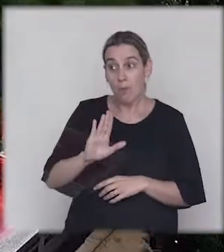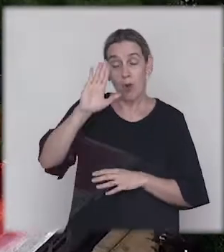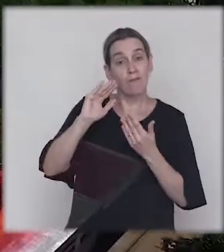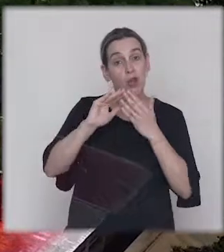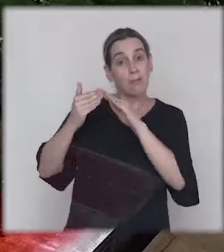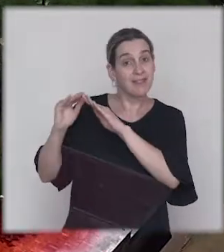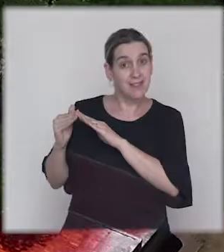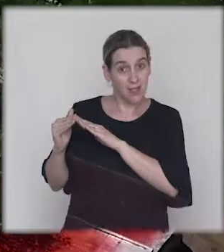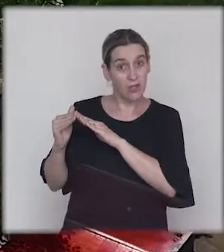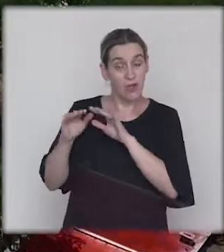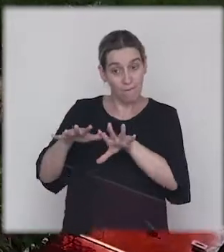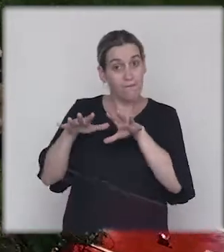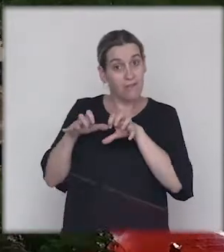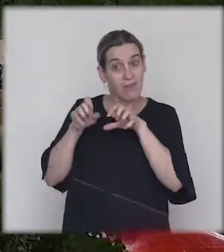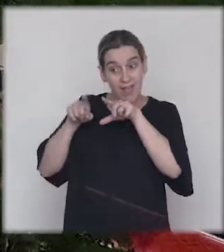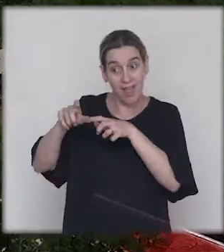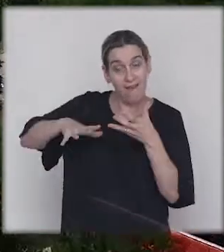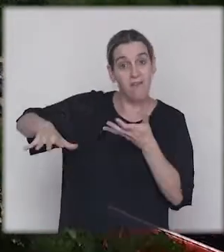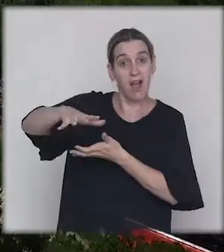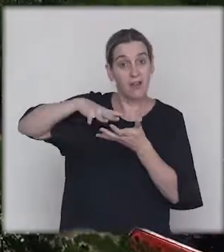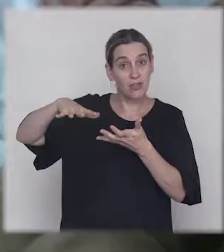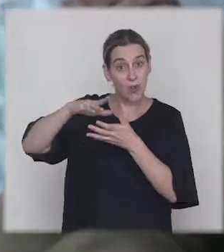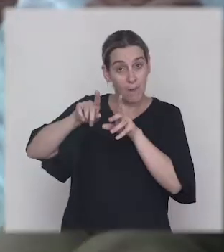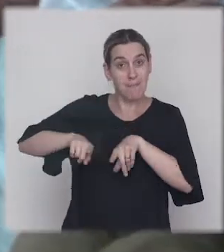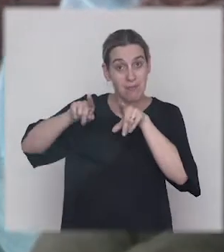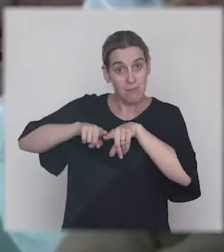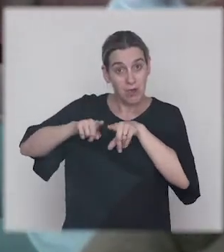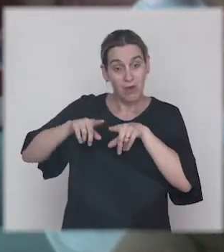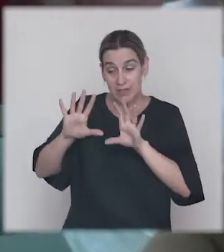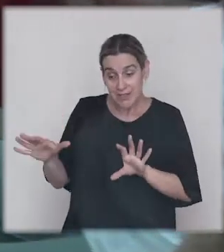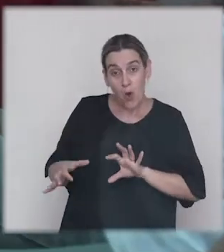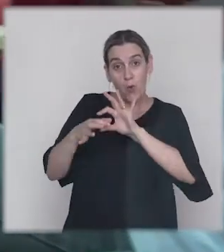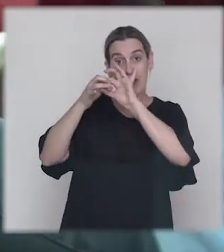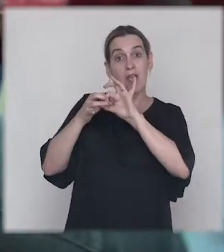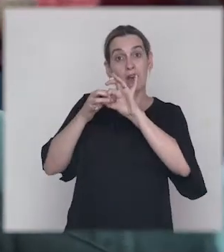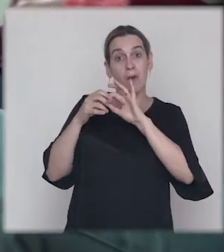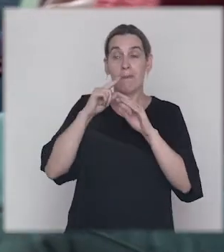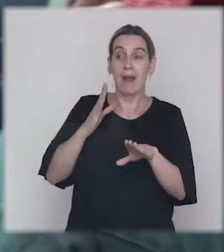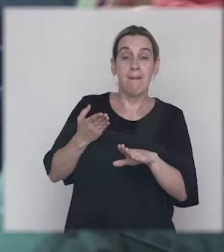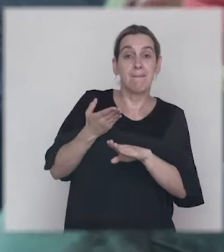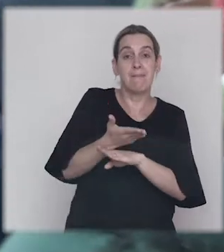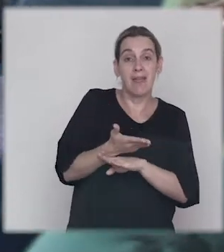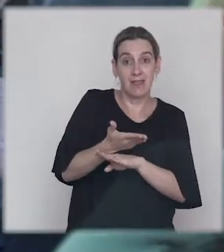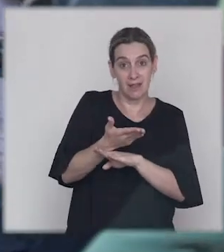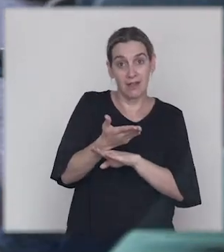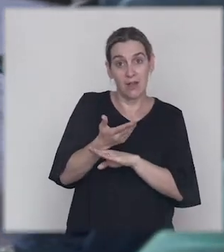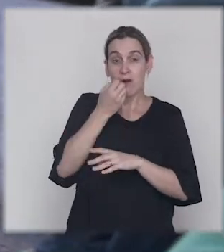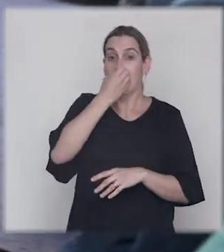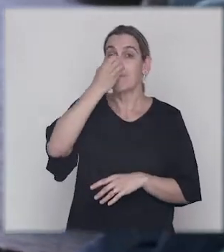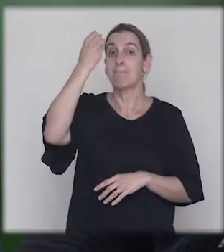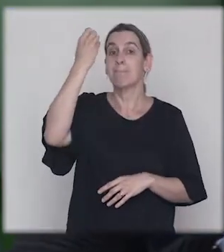vecinos que vivían en esos barrios, se unieron para solicitar una